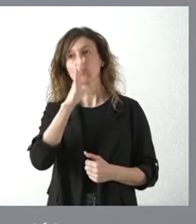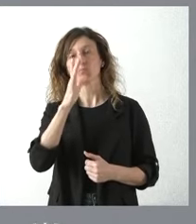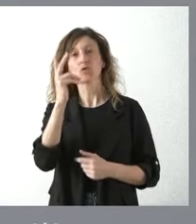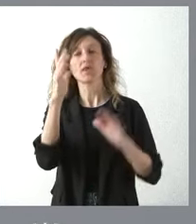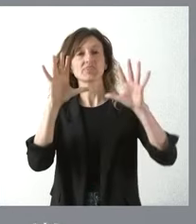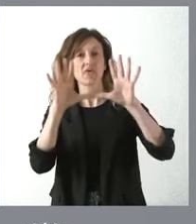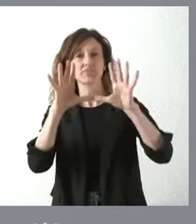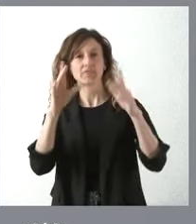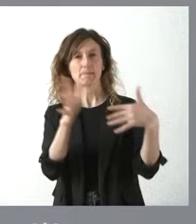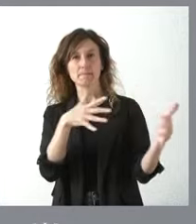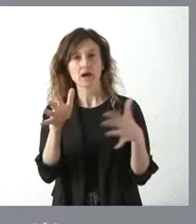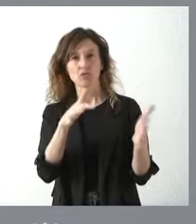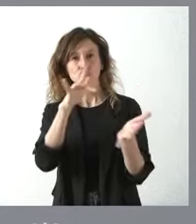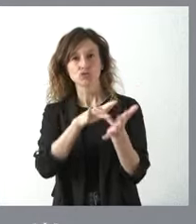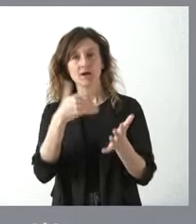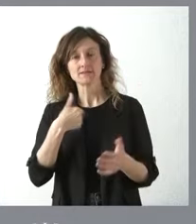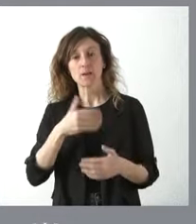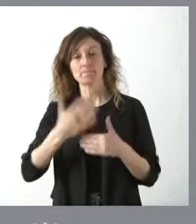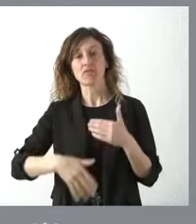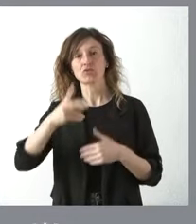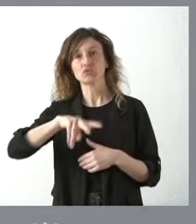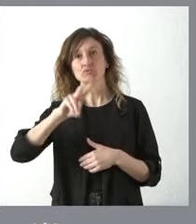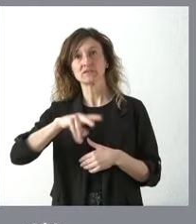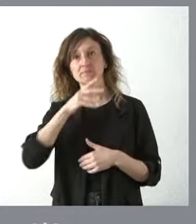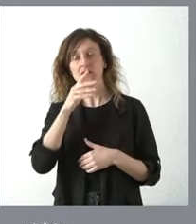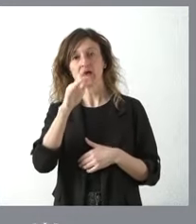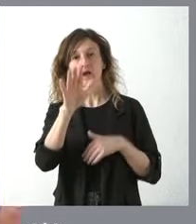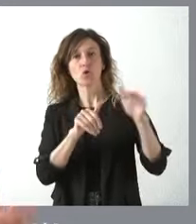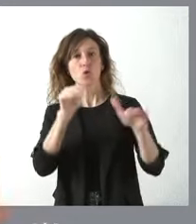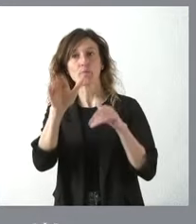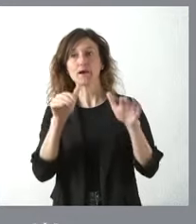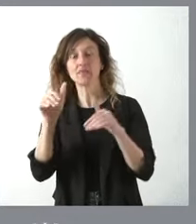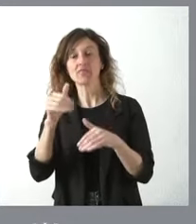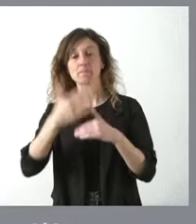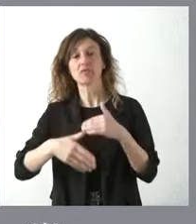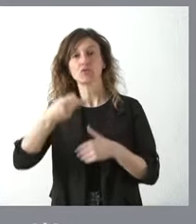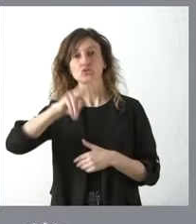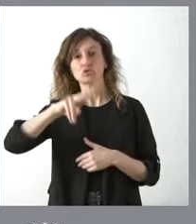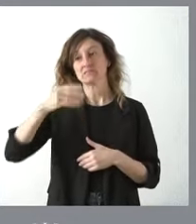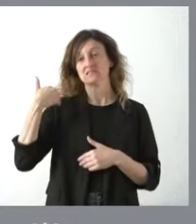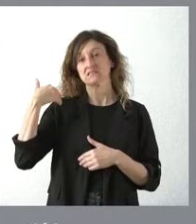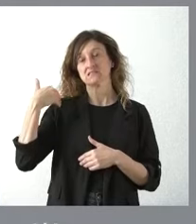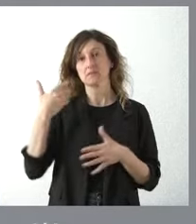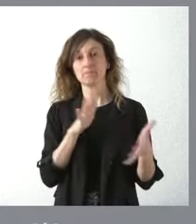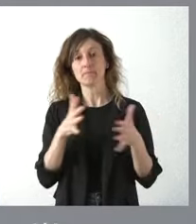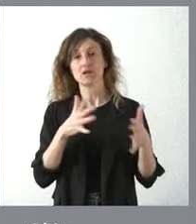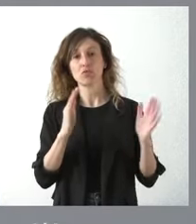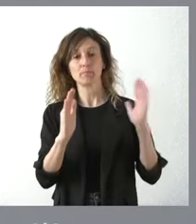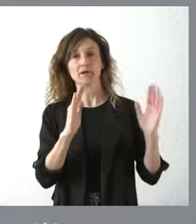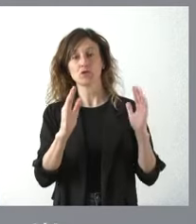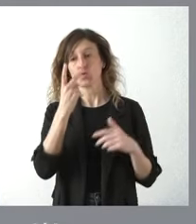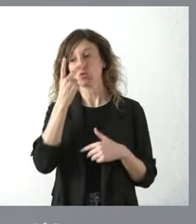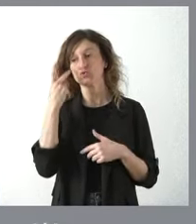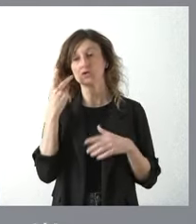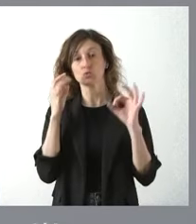de marzo y teníamos de plazo dos meses para solicitar la comparecencia y, por tanto, en el plazo de dos meses desde que terminó el periodo de dos años